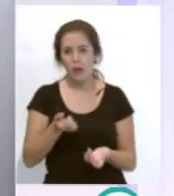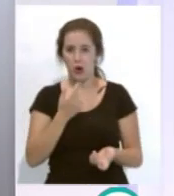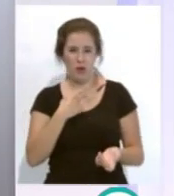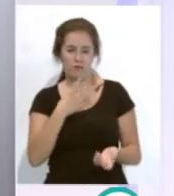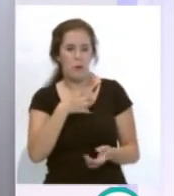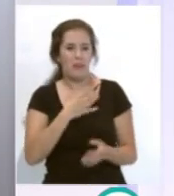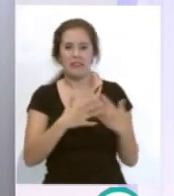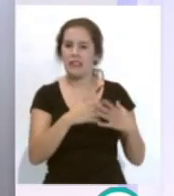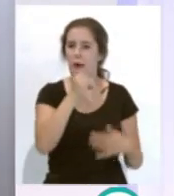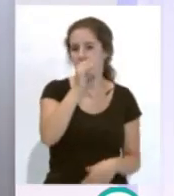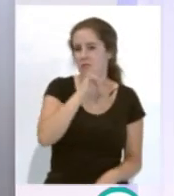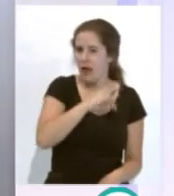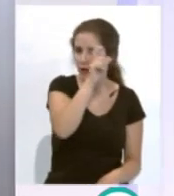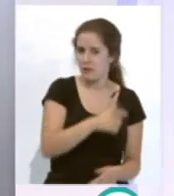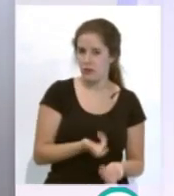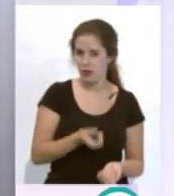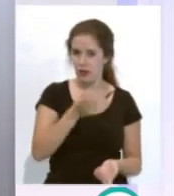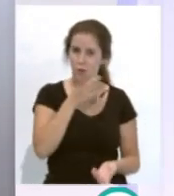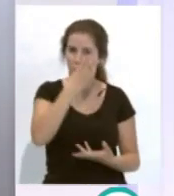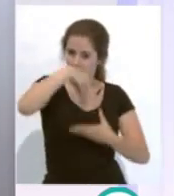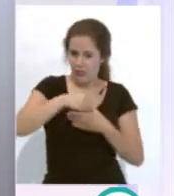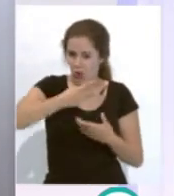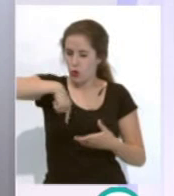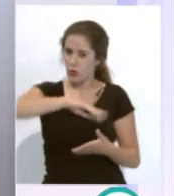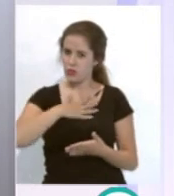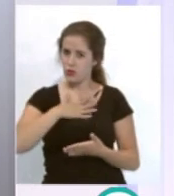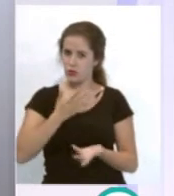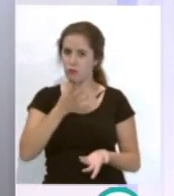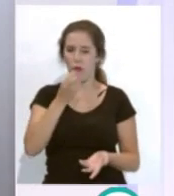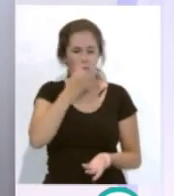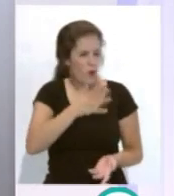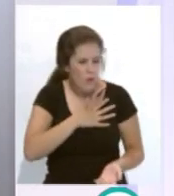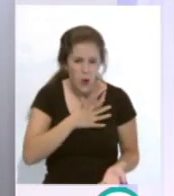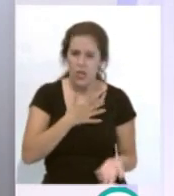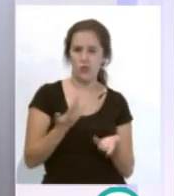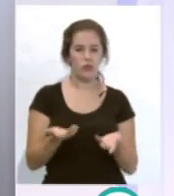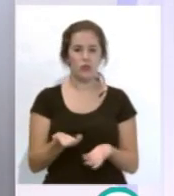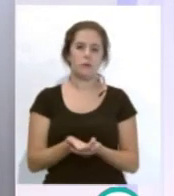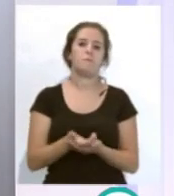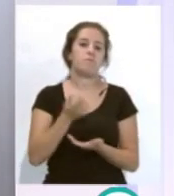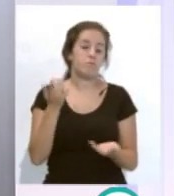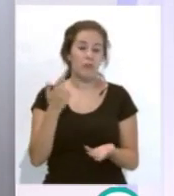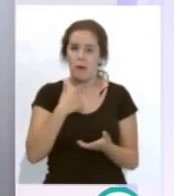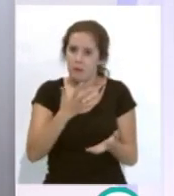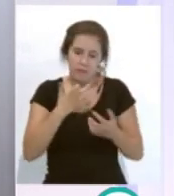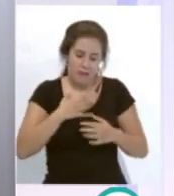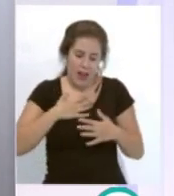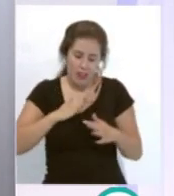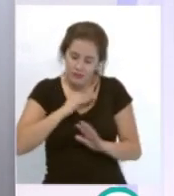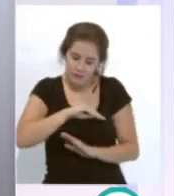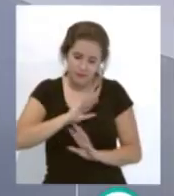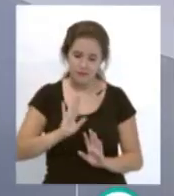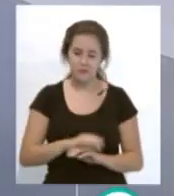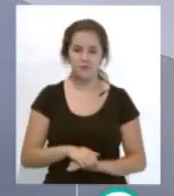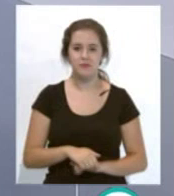Manu, que es uno de los nuestros, canterano de los nuestros y que es tan bueno, tan noble y tan... A mí me tiene ganado. ¿Me tiene